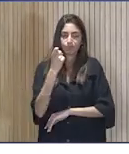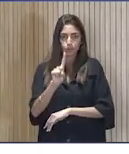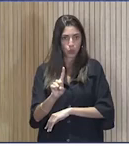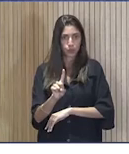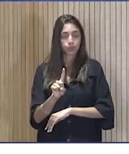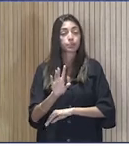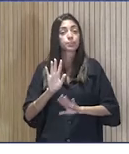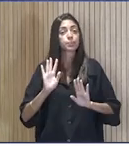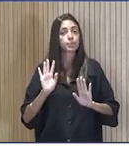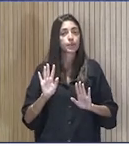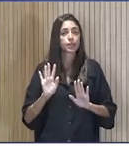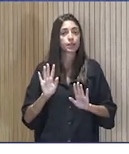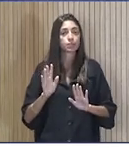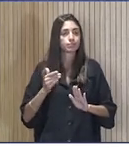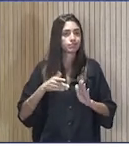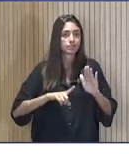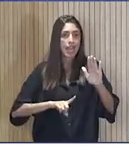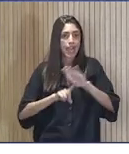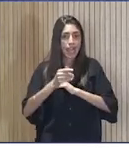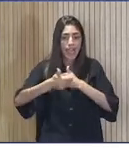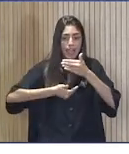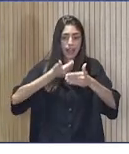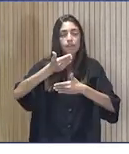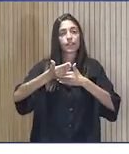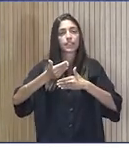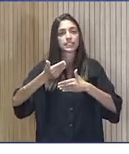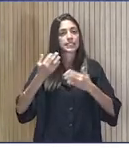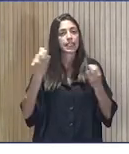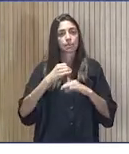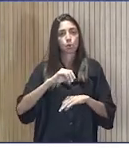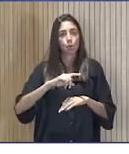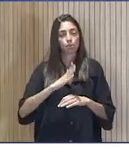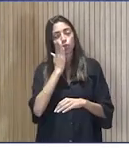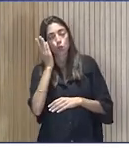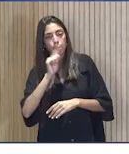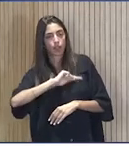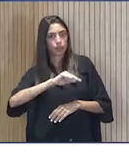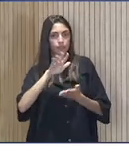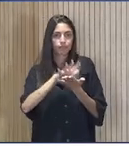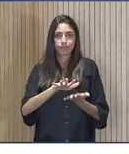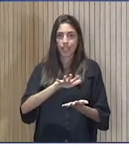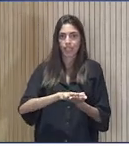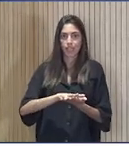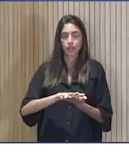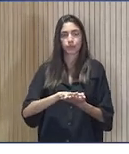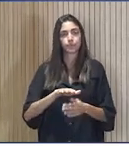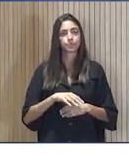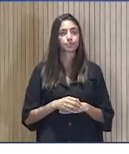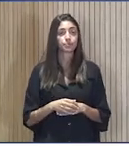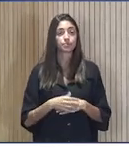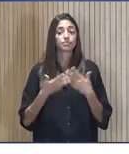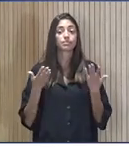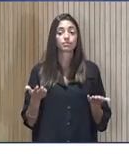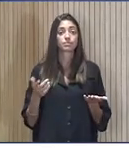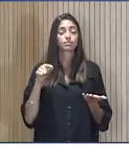decía Balzac, hay que irse a dormir a bien con la conciencia, no con el beneplácito de todos los demás. Y eso es lo